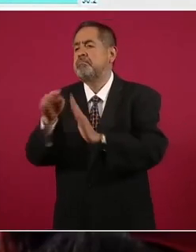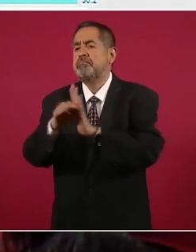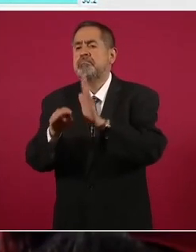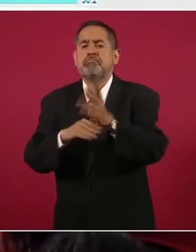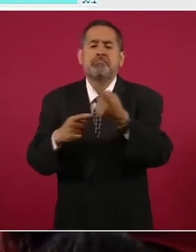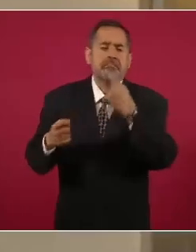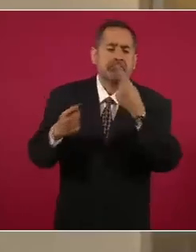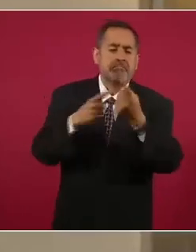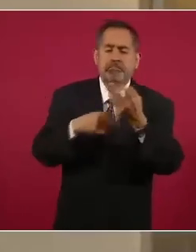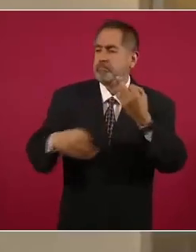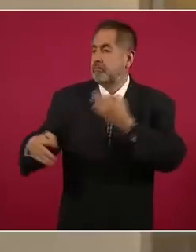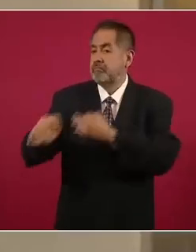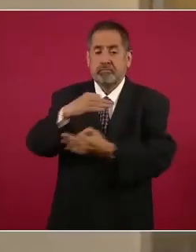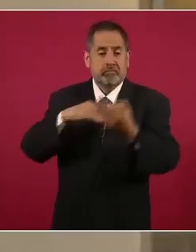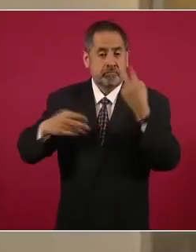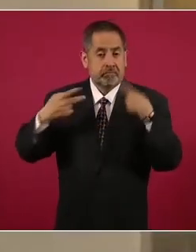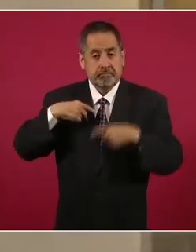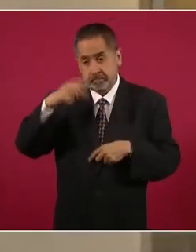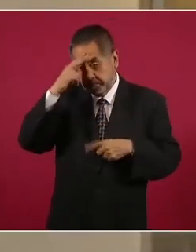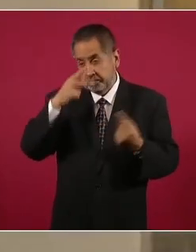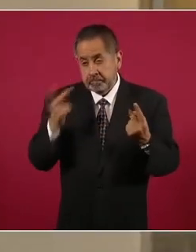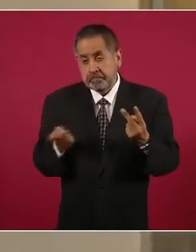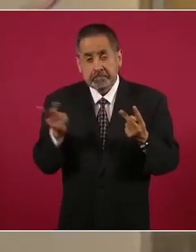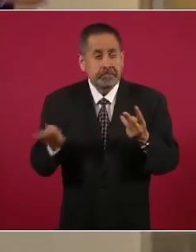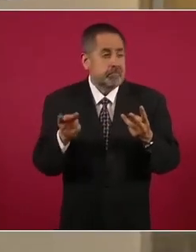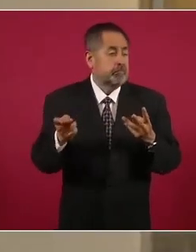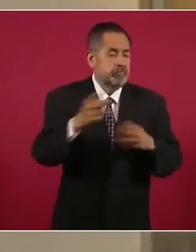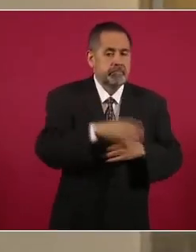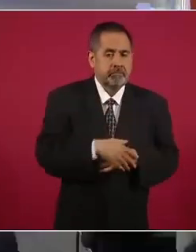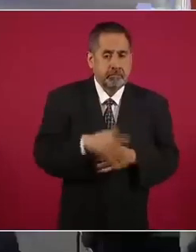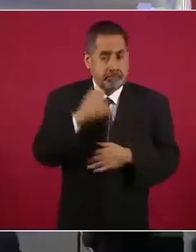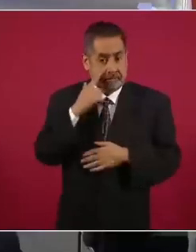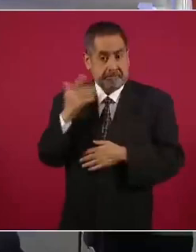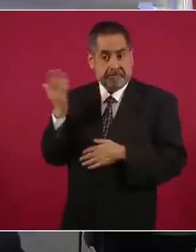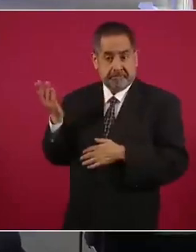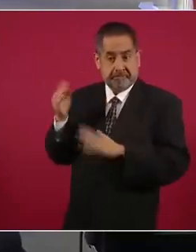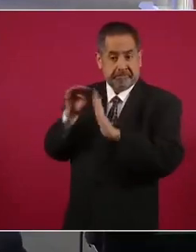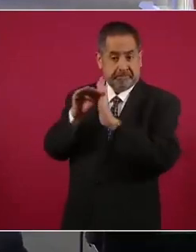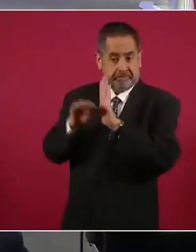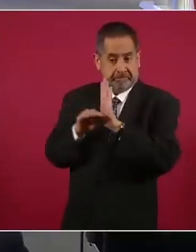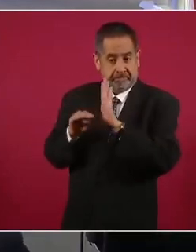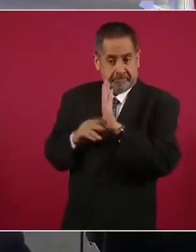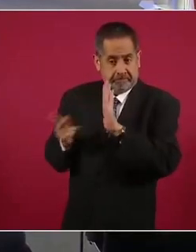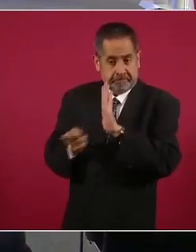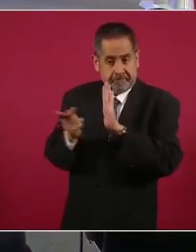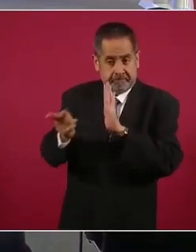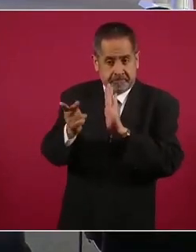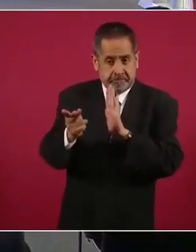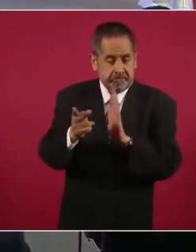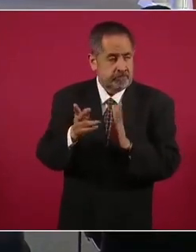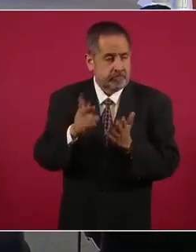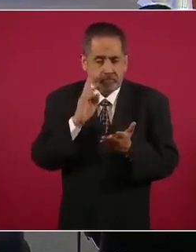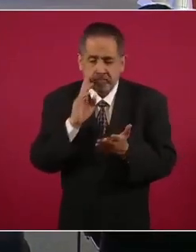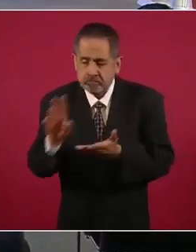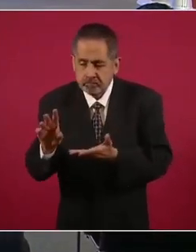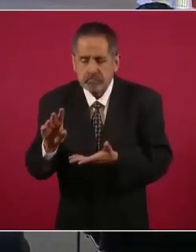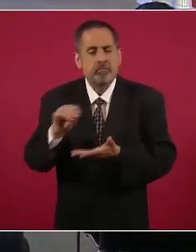es decir, a todos los mexicanos. Si esta encuesta se aplica